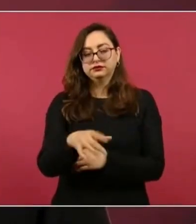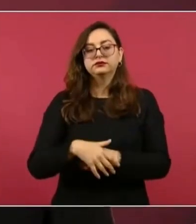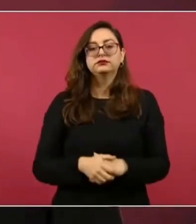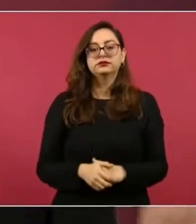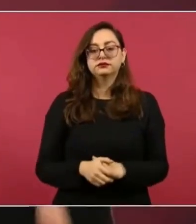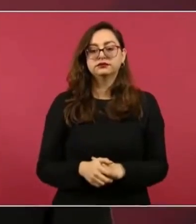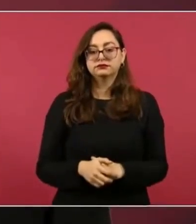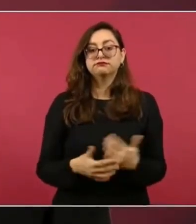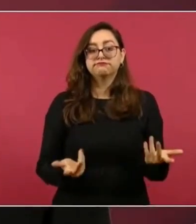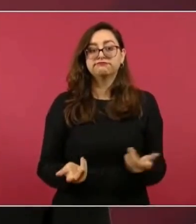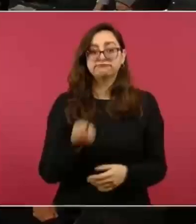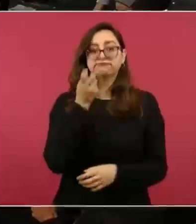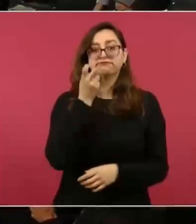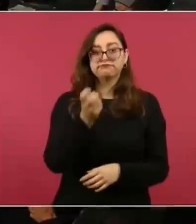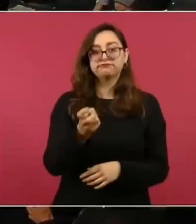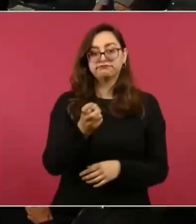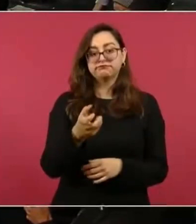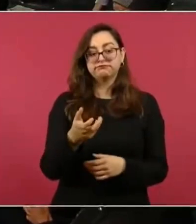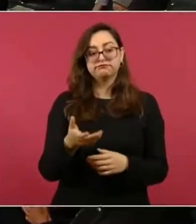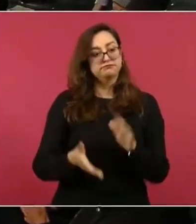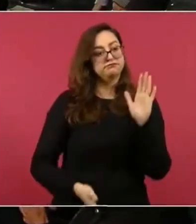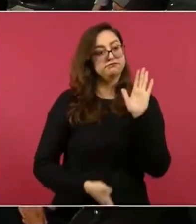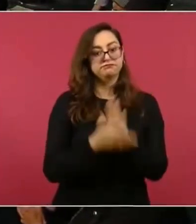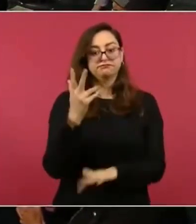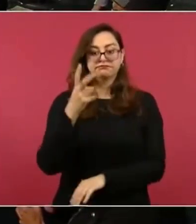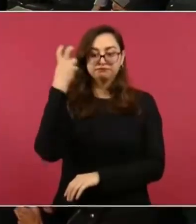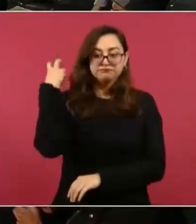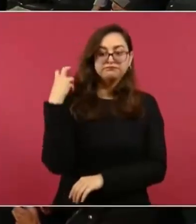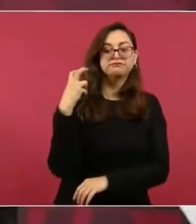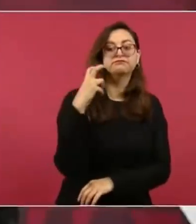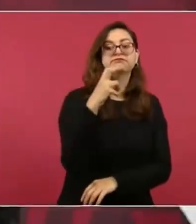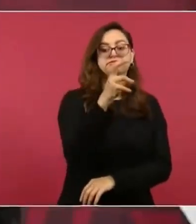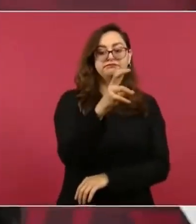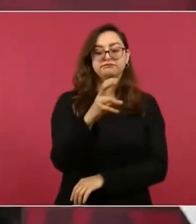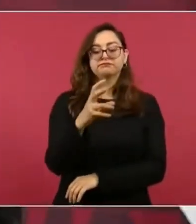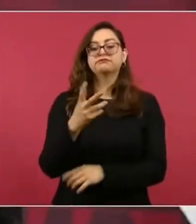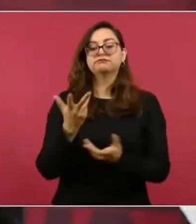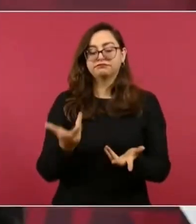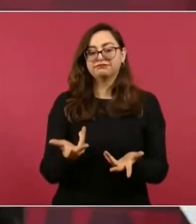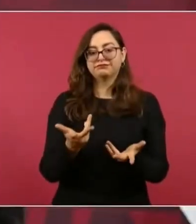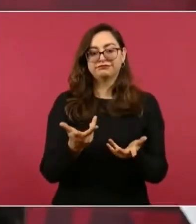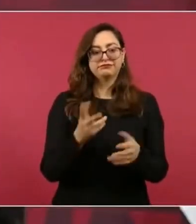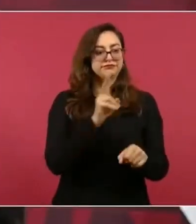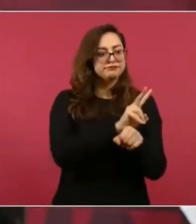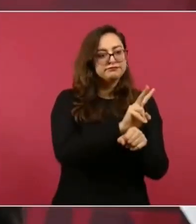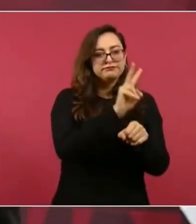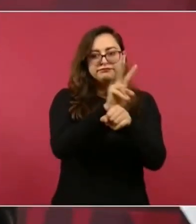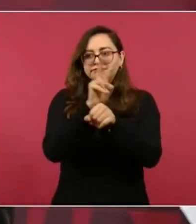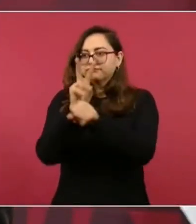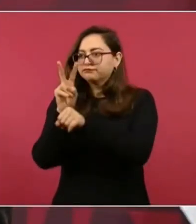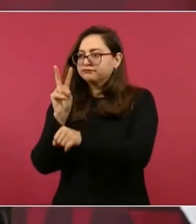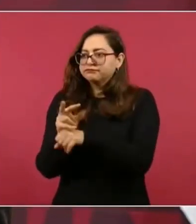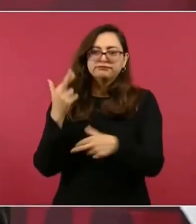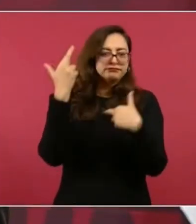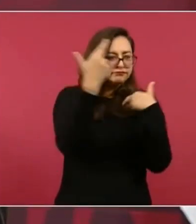Entonces, vamos a eso, es muy importante, a terminar de consolidar